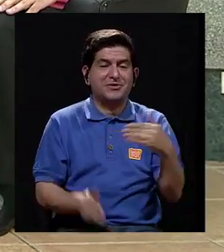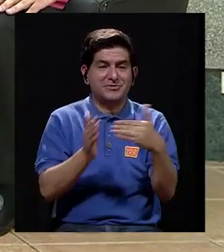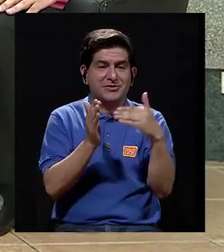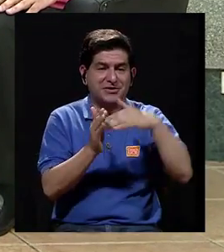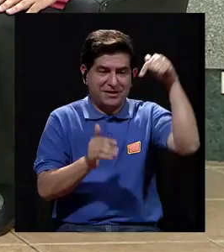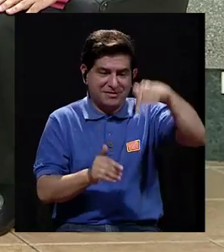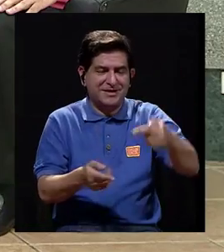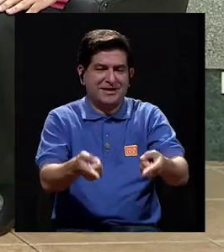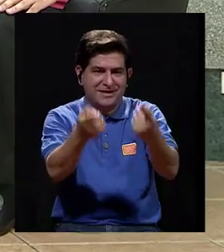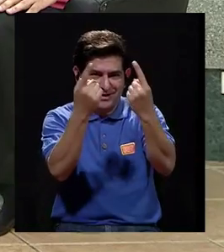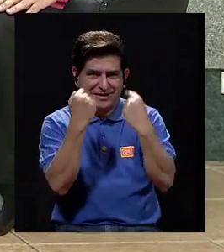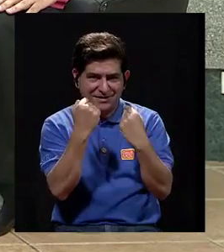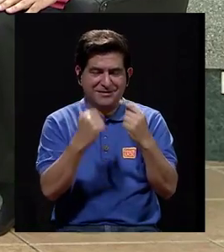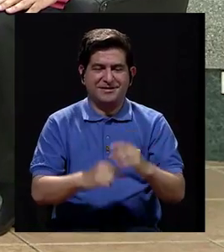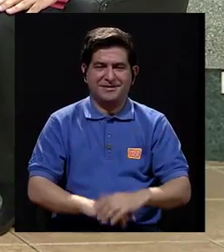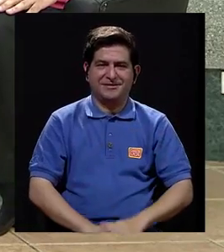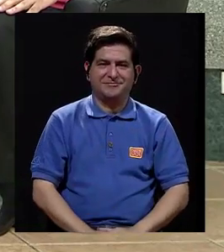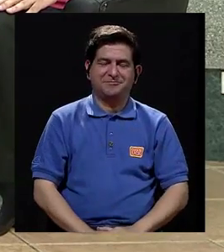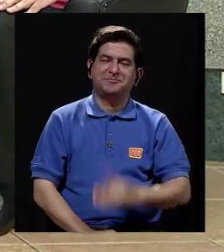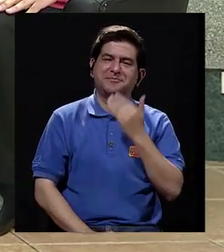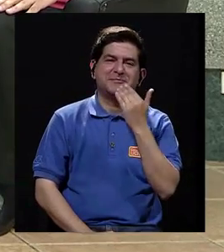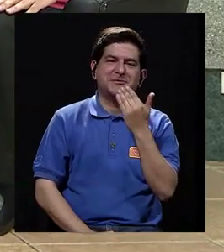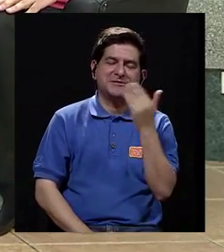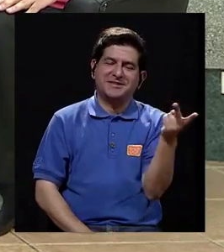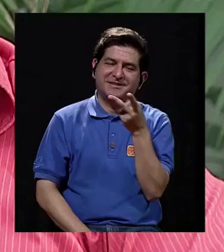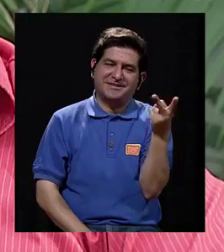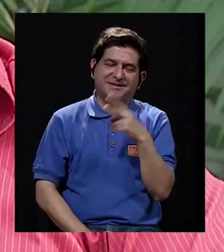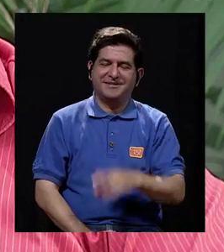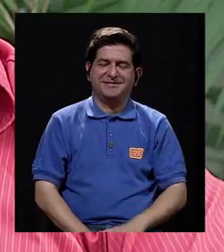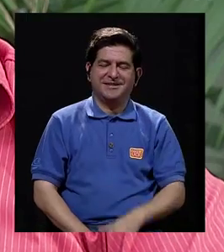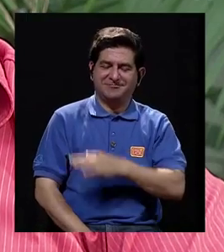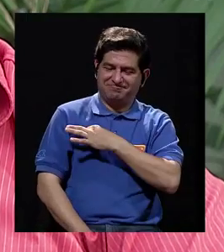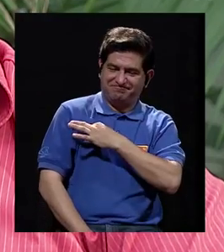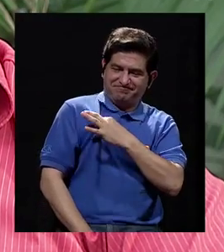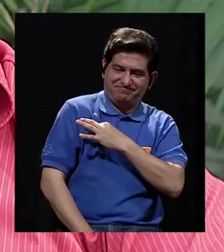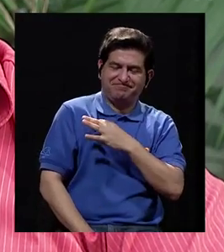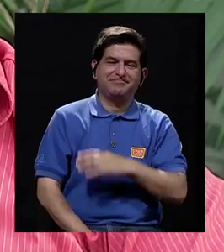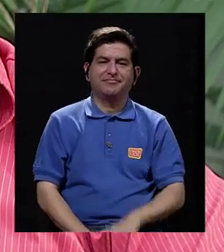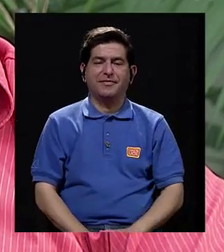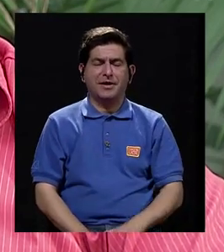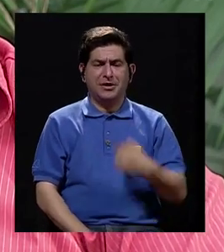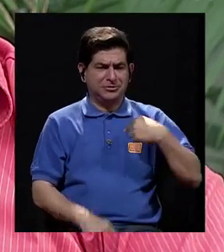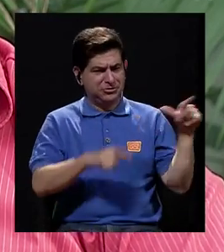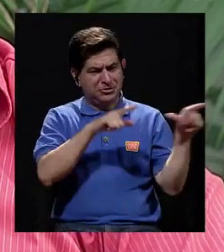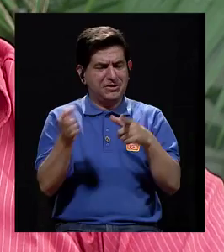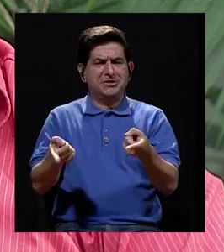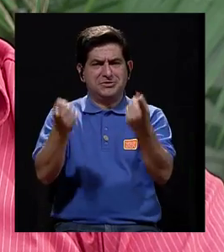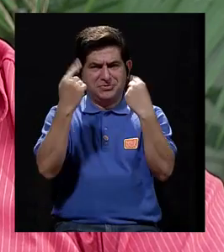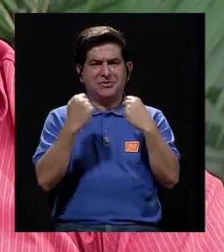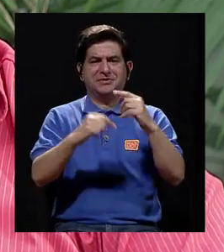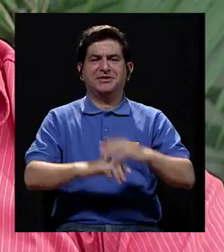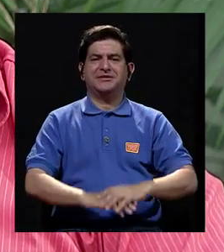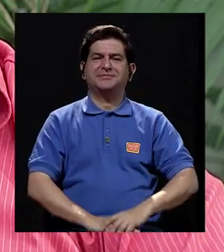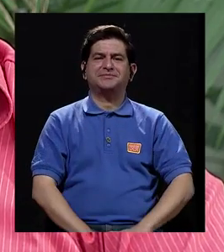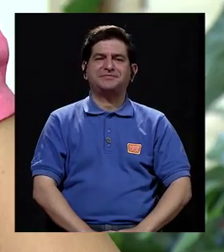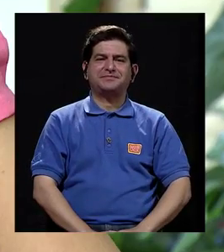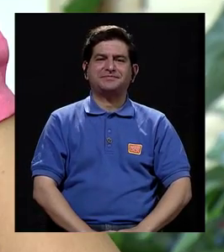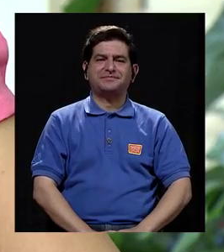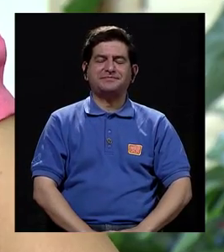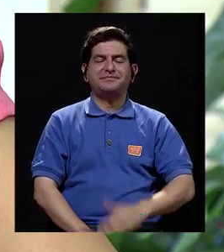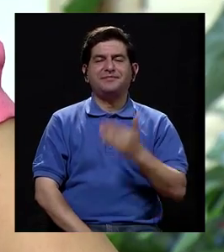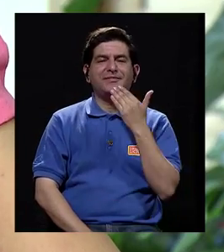tener nuevamente a futuro. Claro, muchas gracias a ambos, más bien por la invitación y estoy a la orden en cualquier momento.